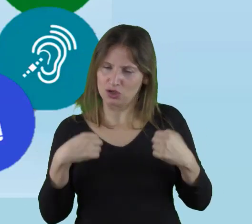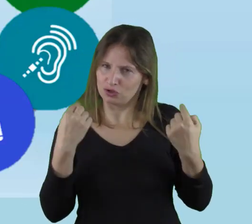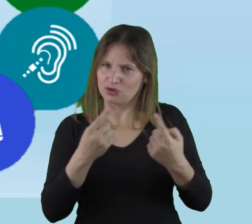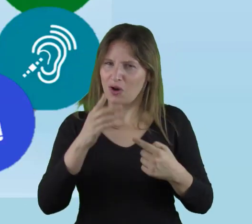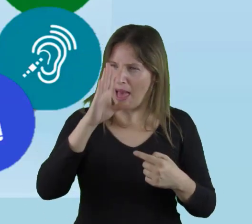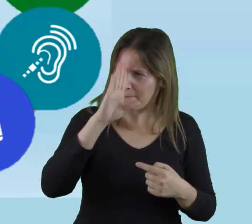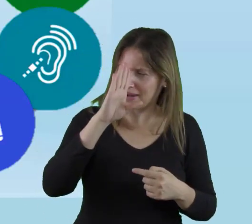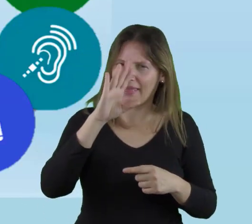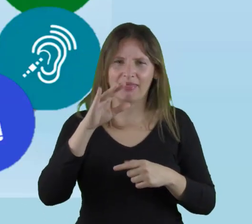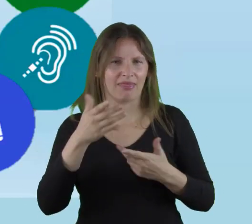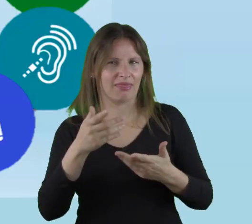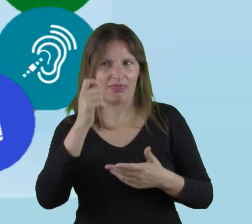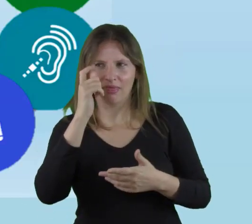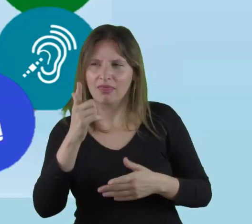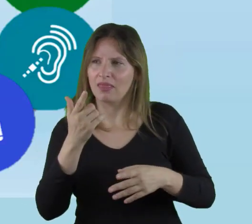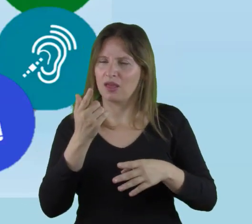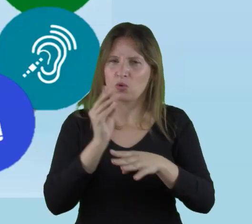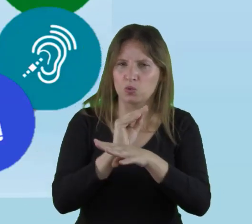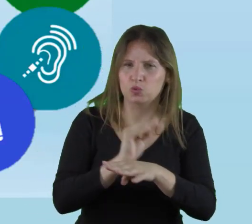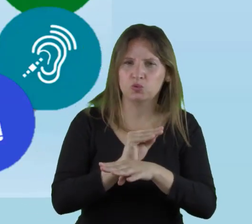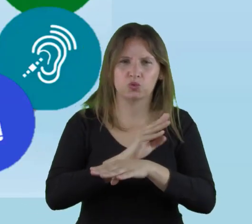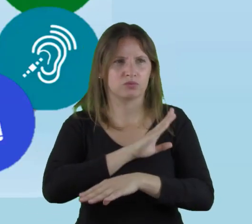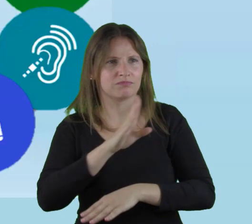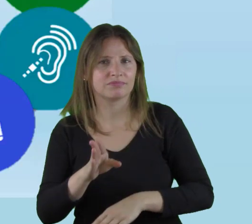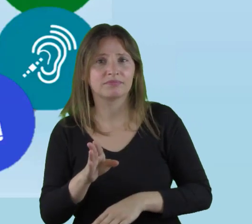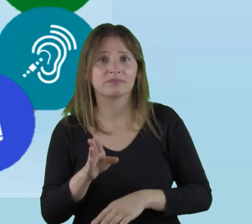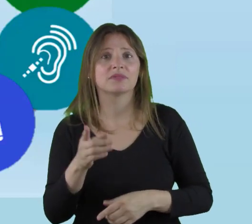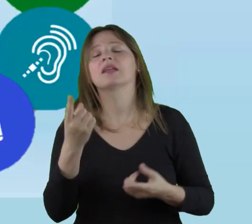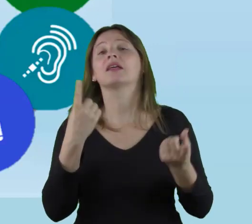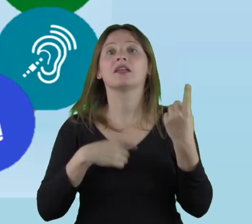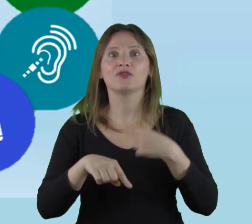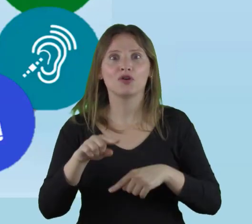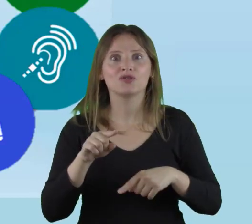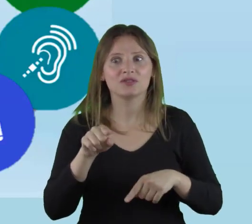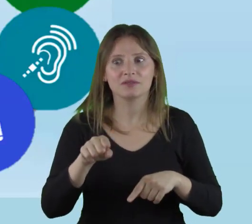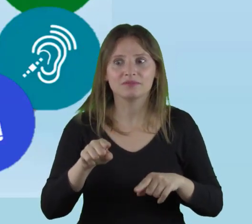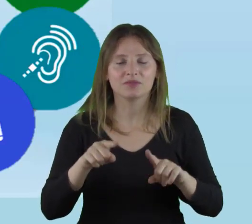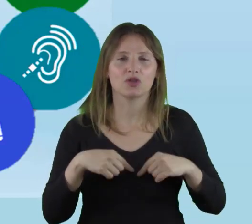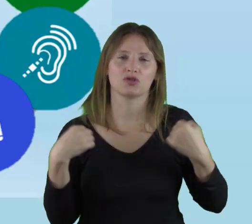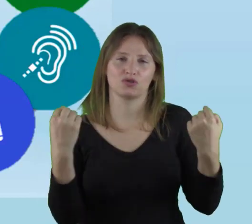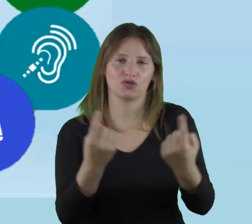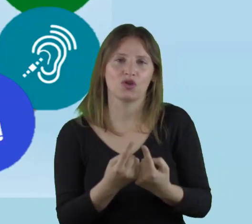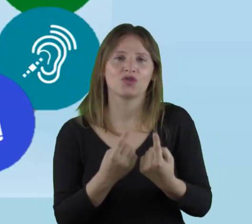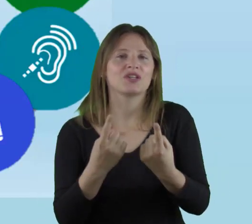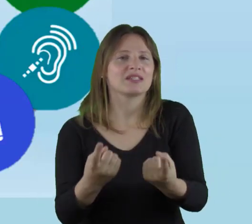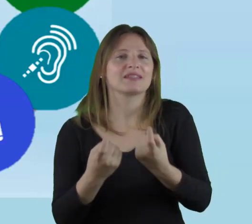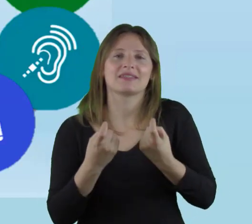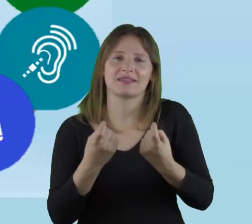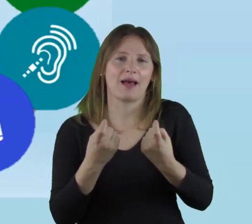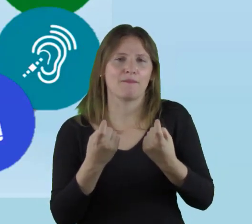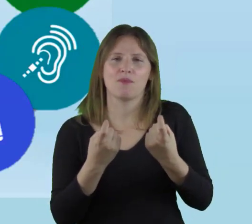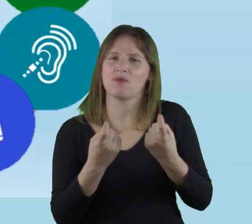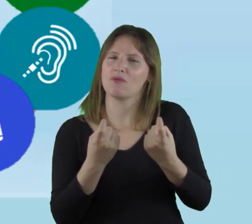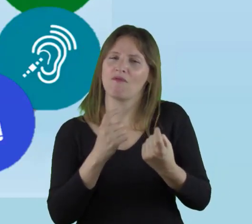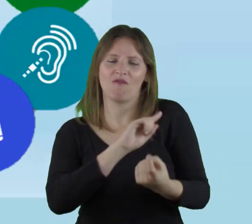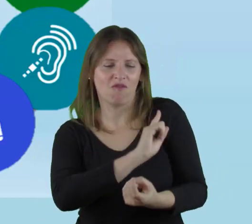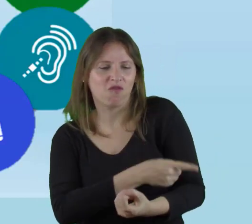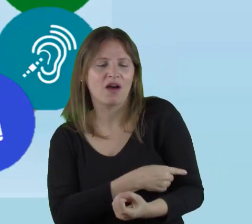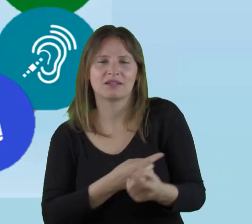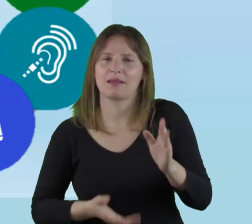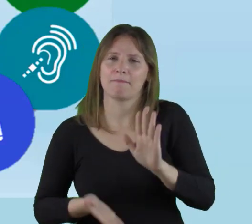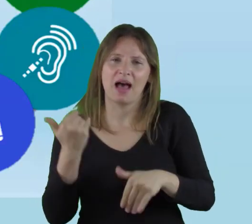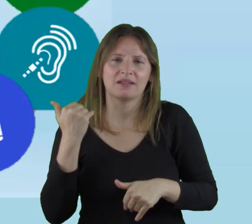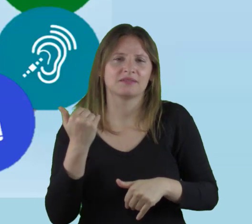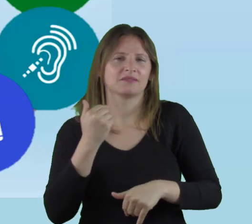¿Nos estamos formando? ¿Nos estamos capacitando? Entonces, está ahí donde nosotros tenemos que poner más